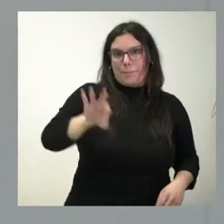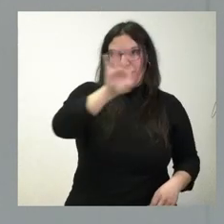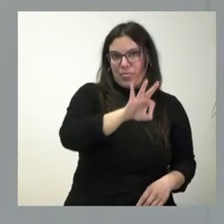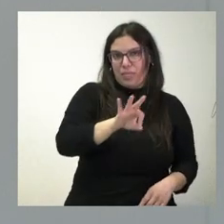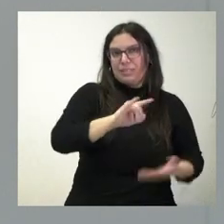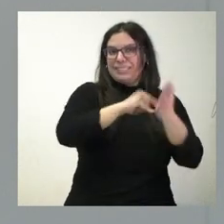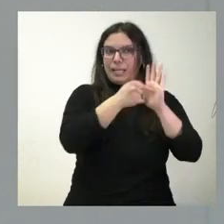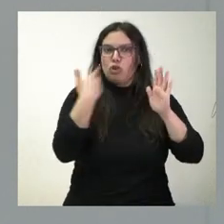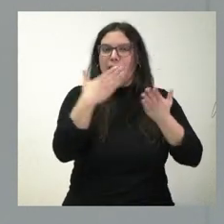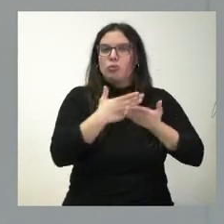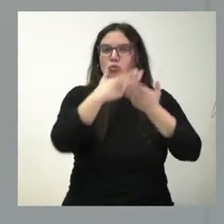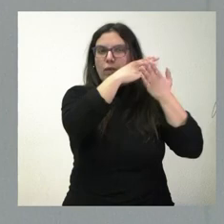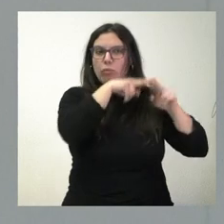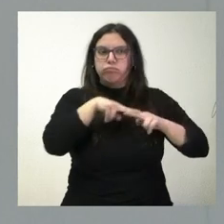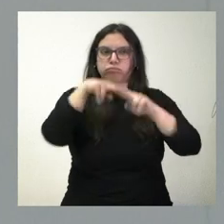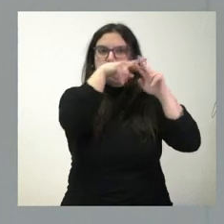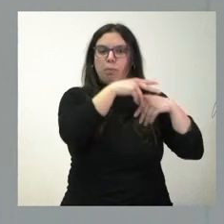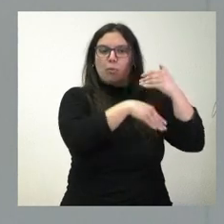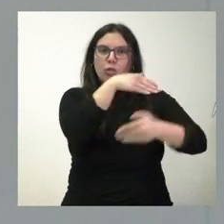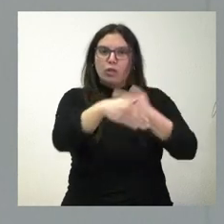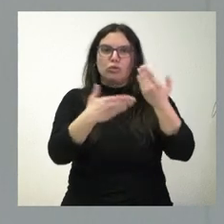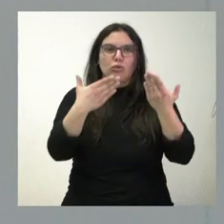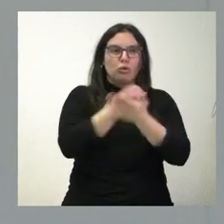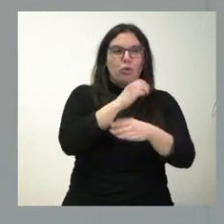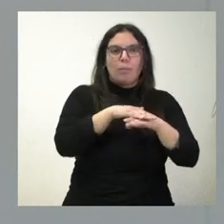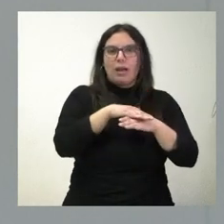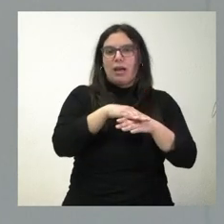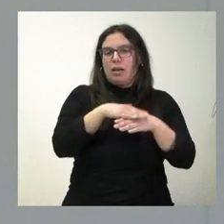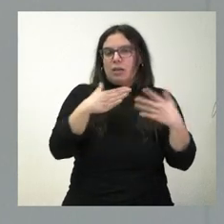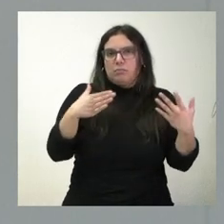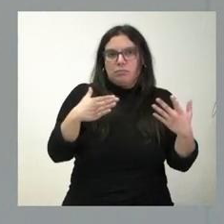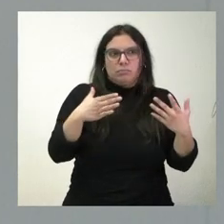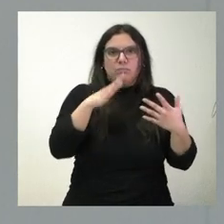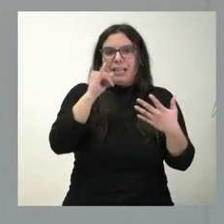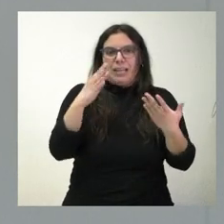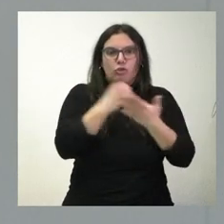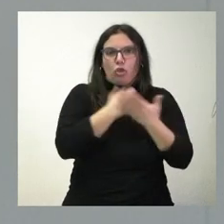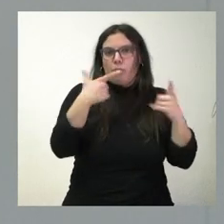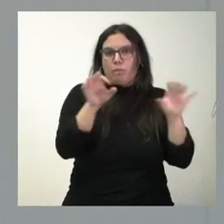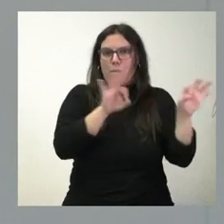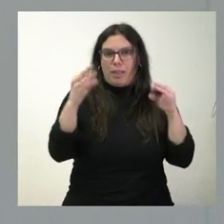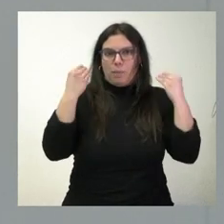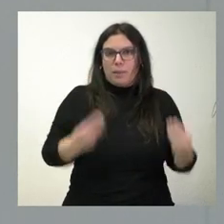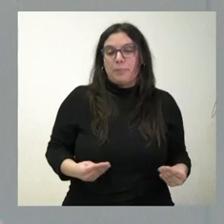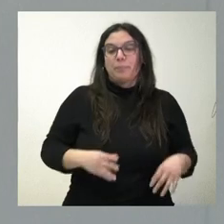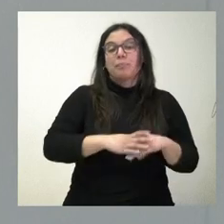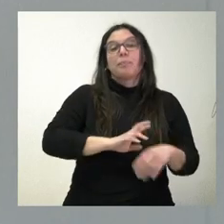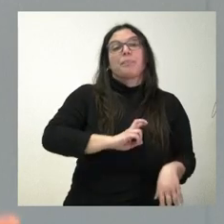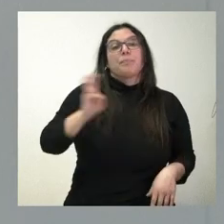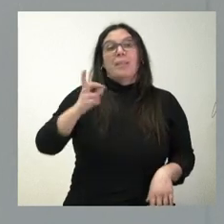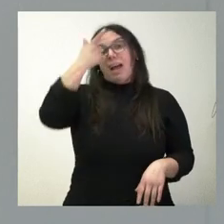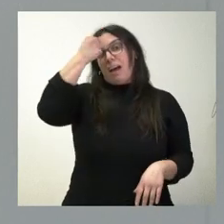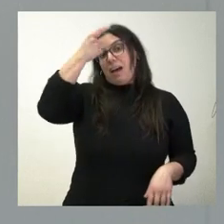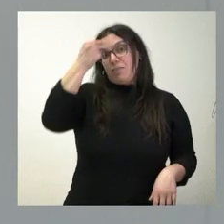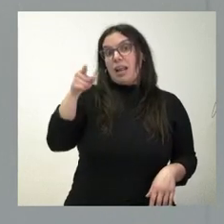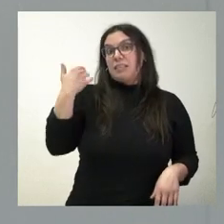técnicos ya están en todos los procesos de licitación para disponer cuanto antes de esta nueva unidad de radioterapia. En el caso de Ávila ya está